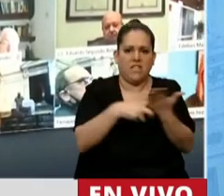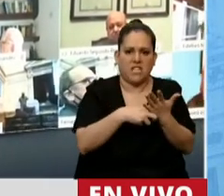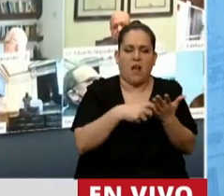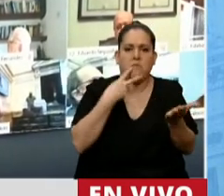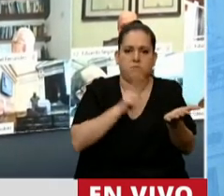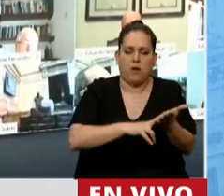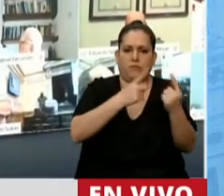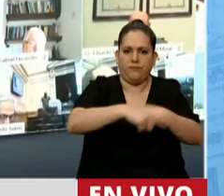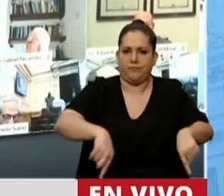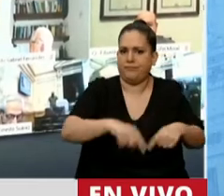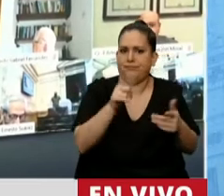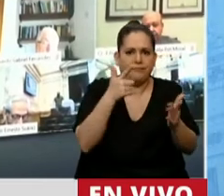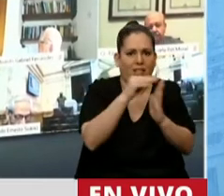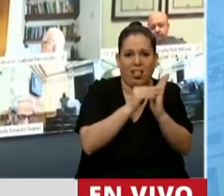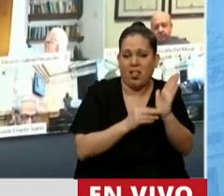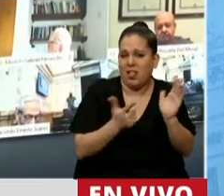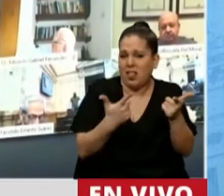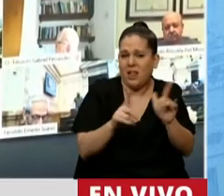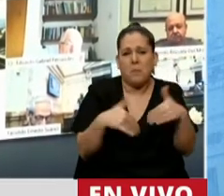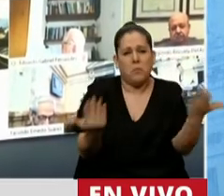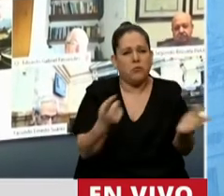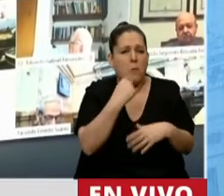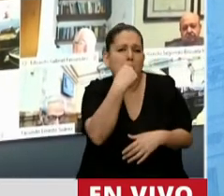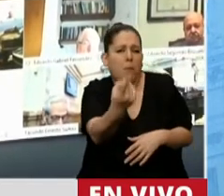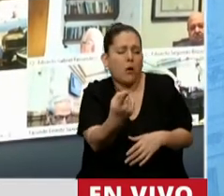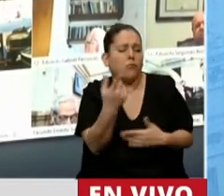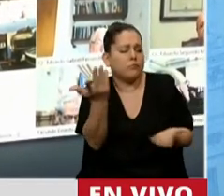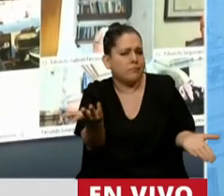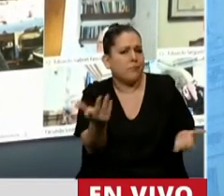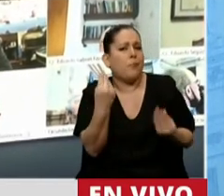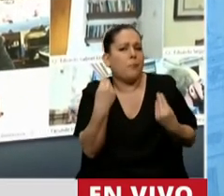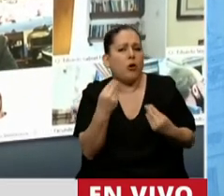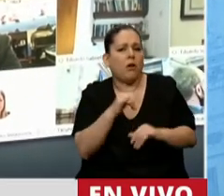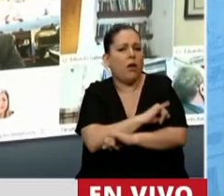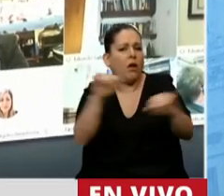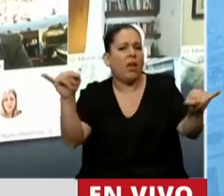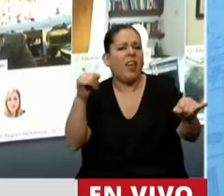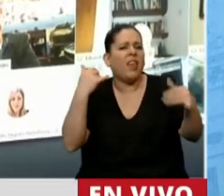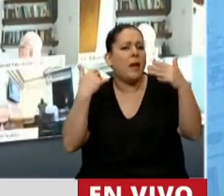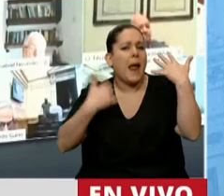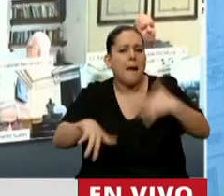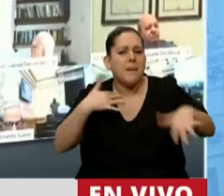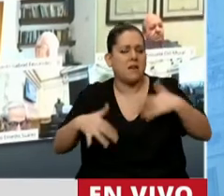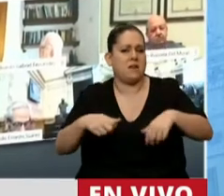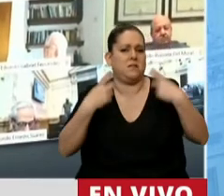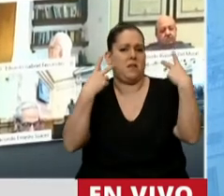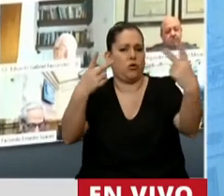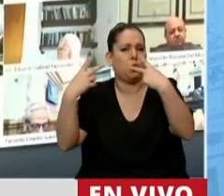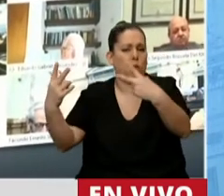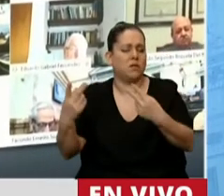Y nosotros ahí queremos preguntar, señor Jefe de Gabinete, ¿por qué no se declara la emergencia en el turismo? ¿Por qué